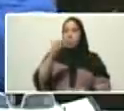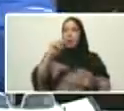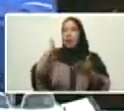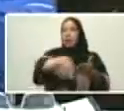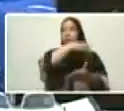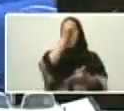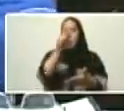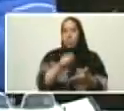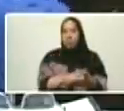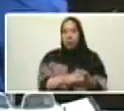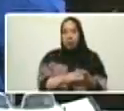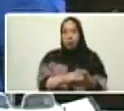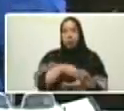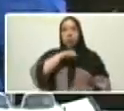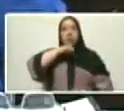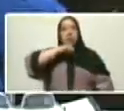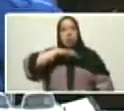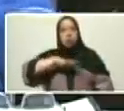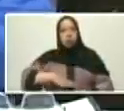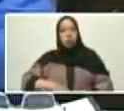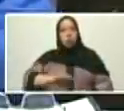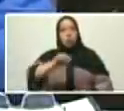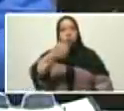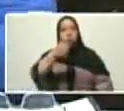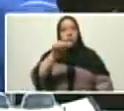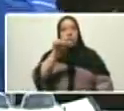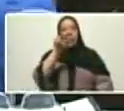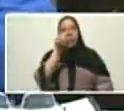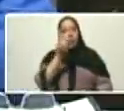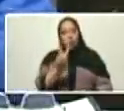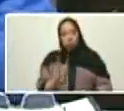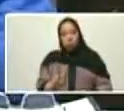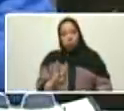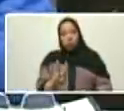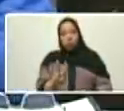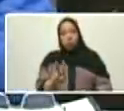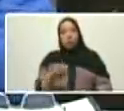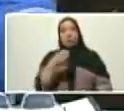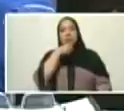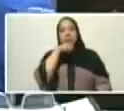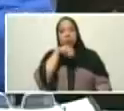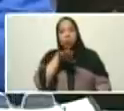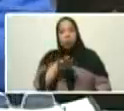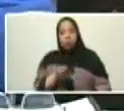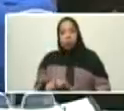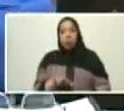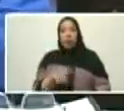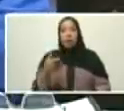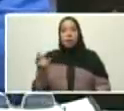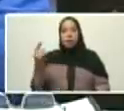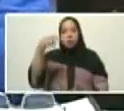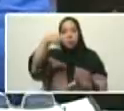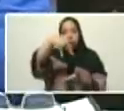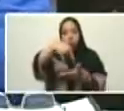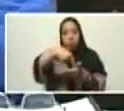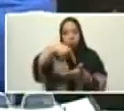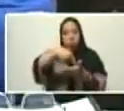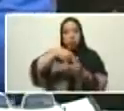la secuencia de 12 capítulos de la serie de la película serial